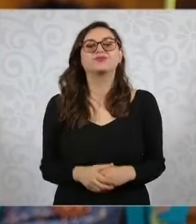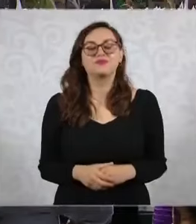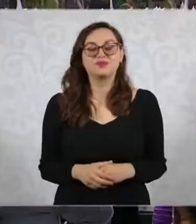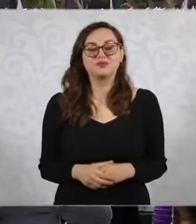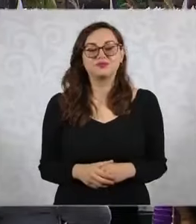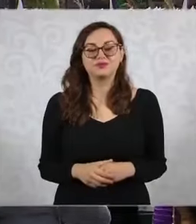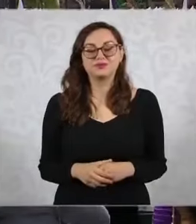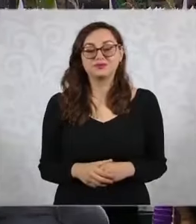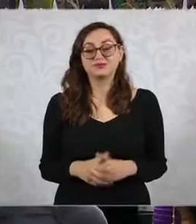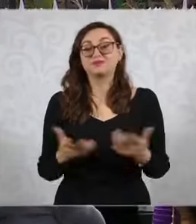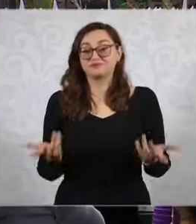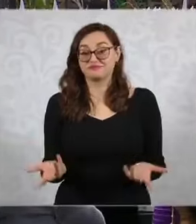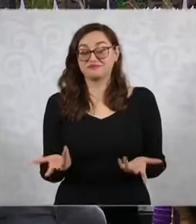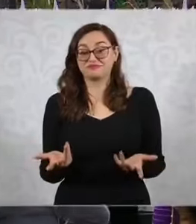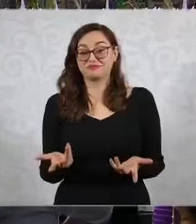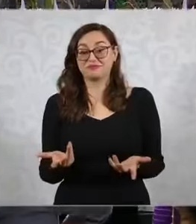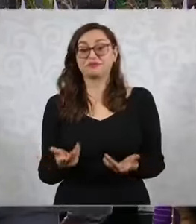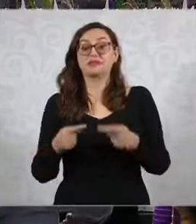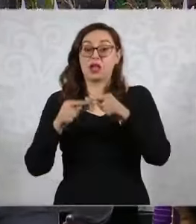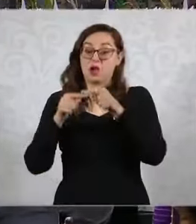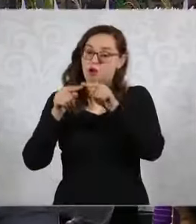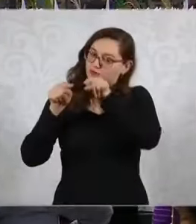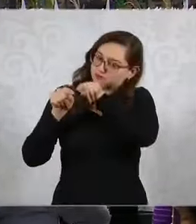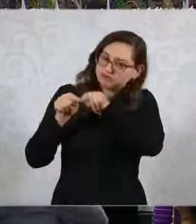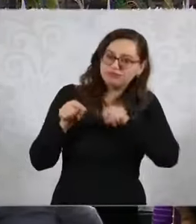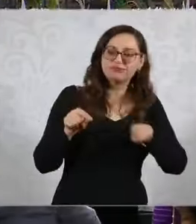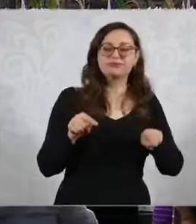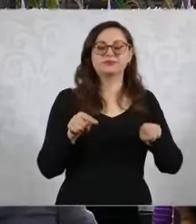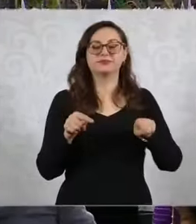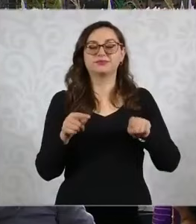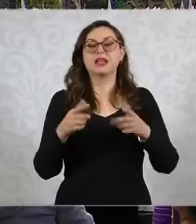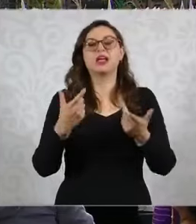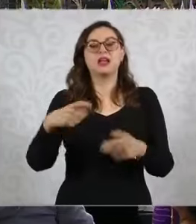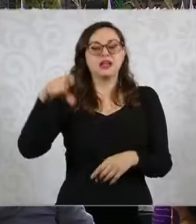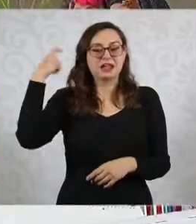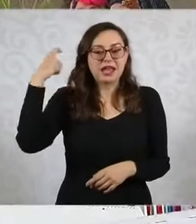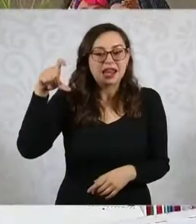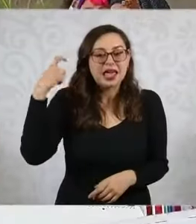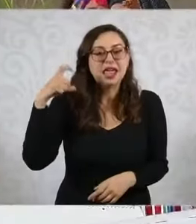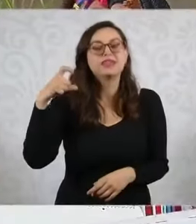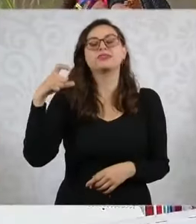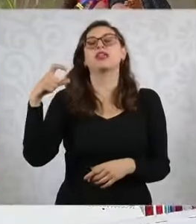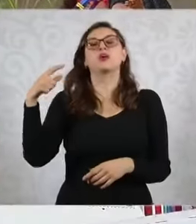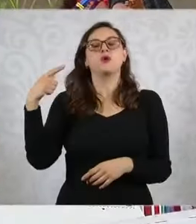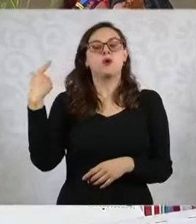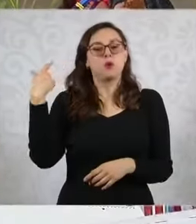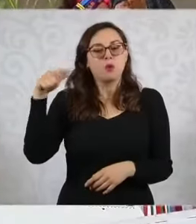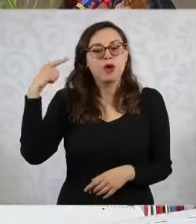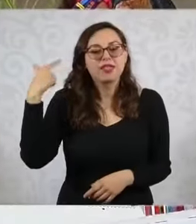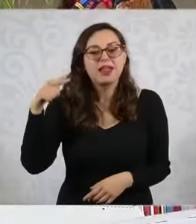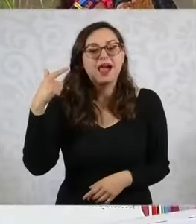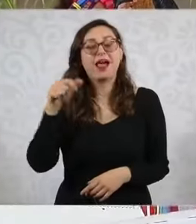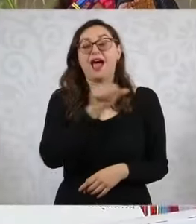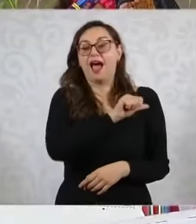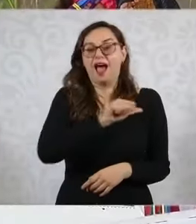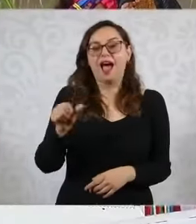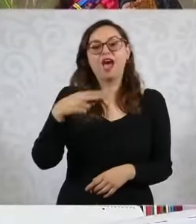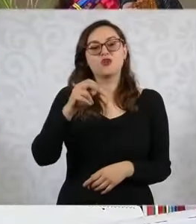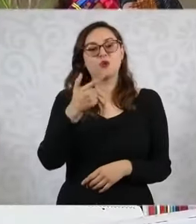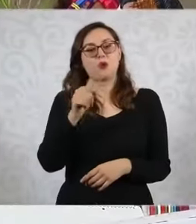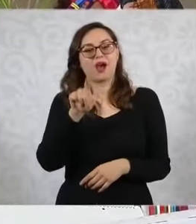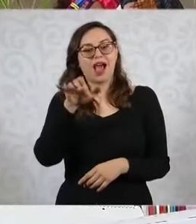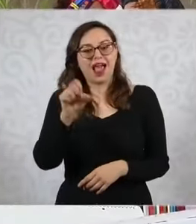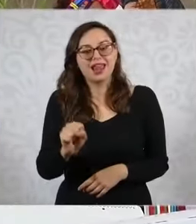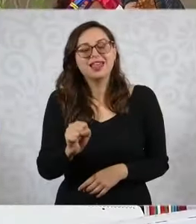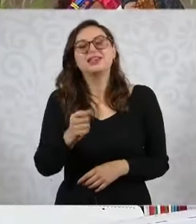Y por el otro lado, por el Pacífico, Querétaro, Guadalajara, hasta Nogales, pasando por